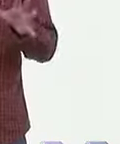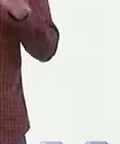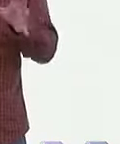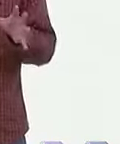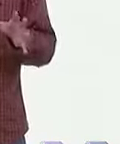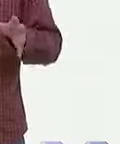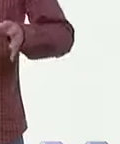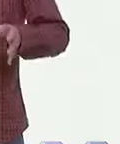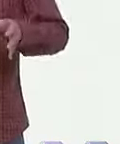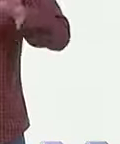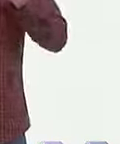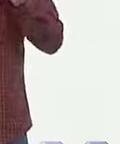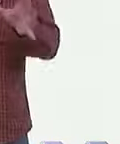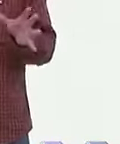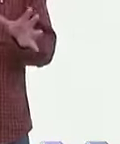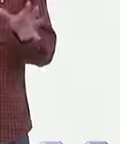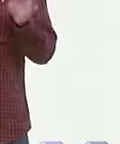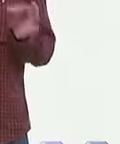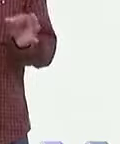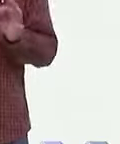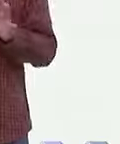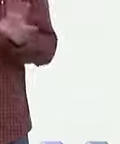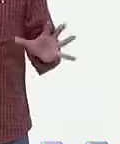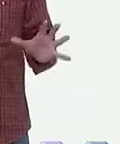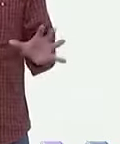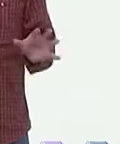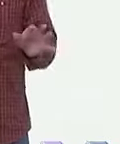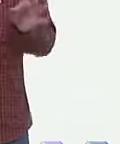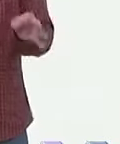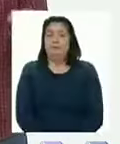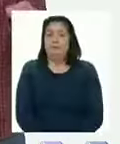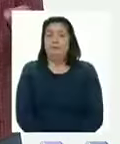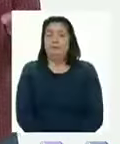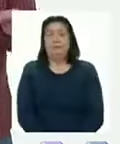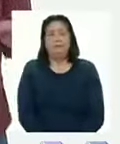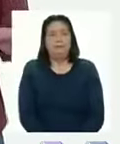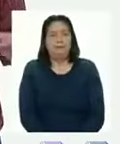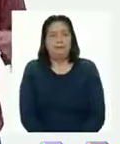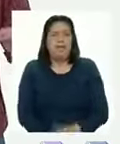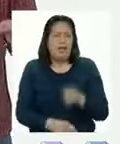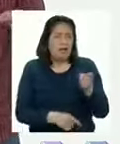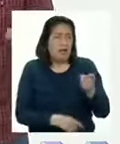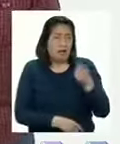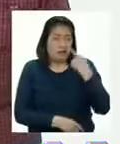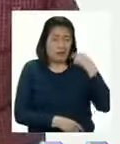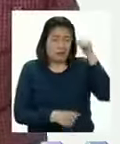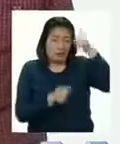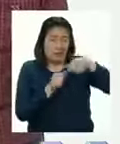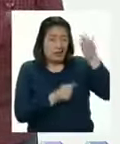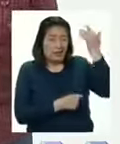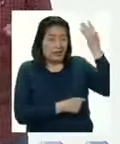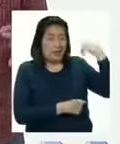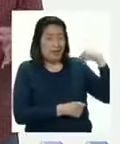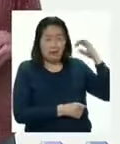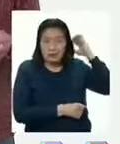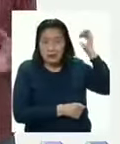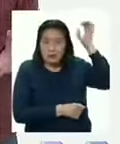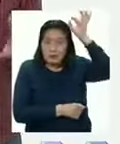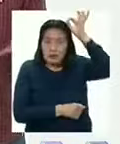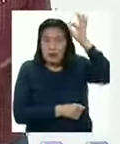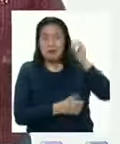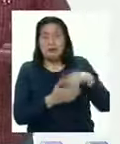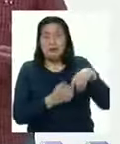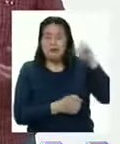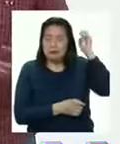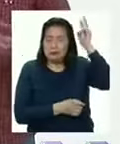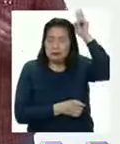Vamos a imaginarnos que nos transportamos a la época de los incas Ahí podremos conocer las estrategias e instrumentos